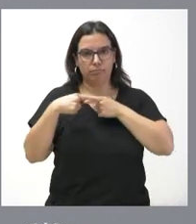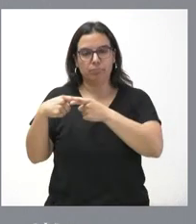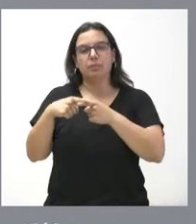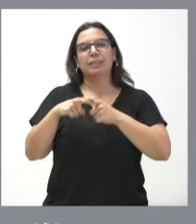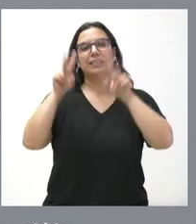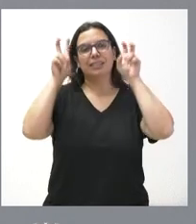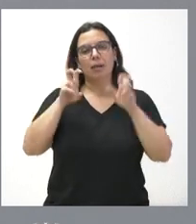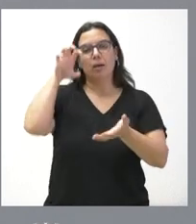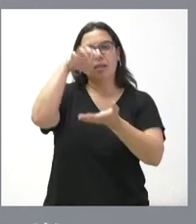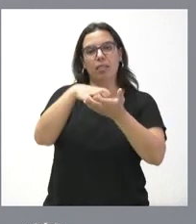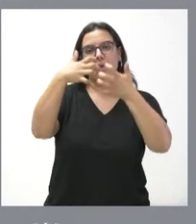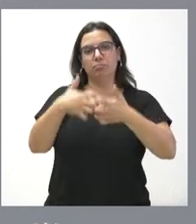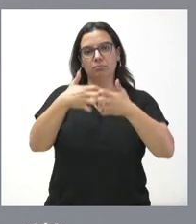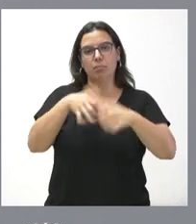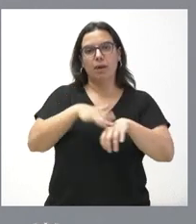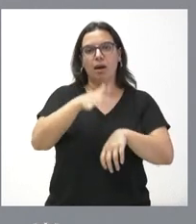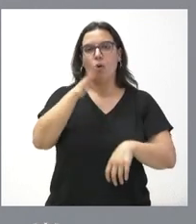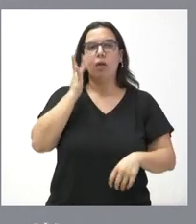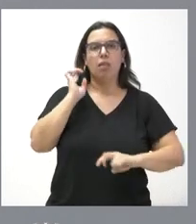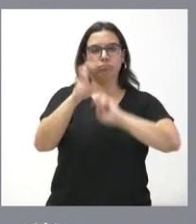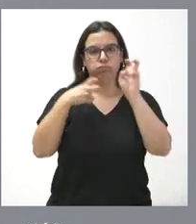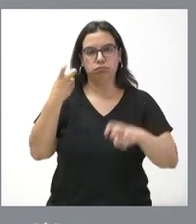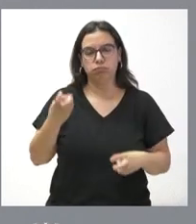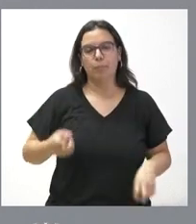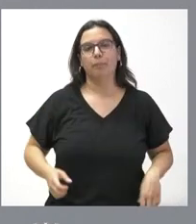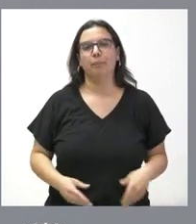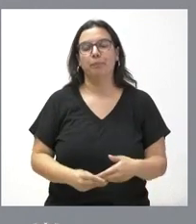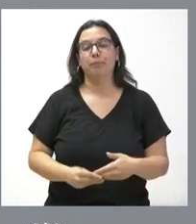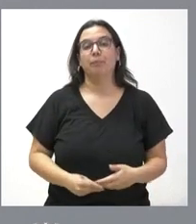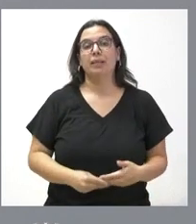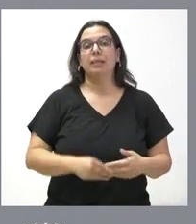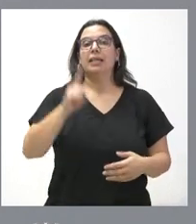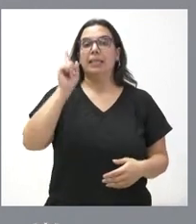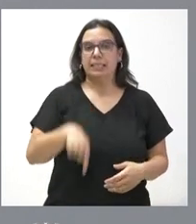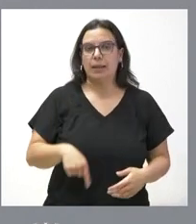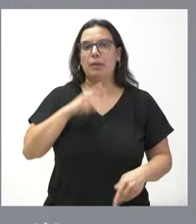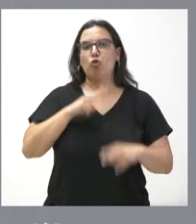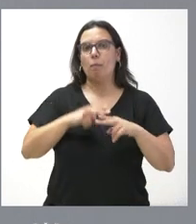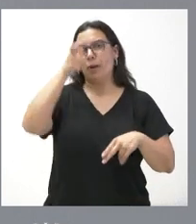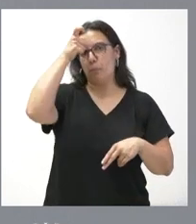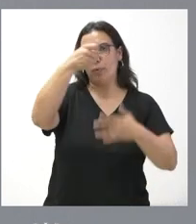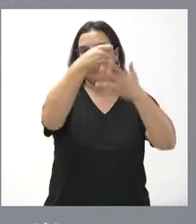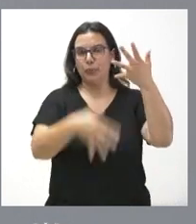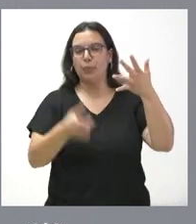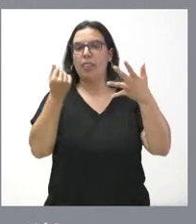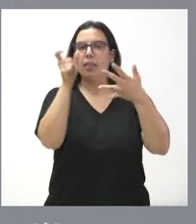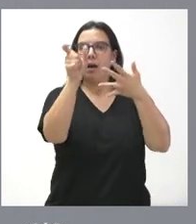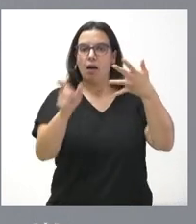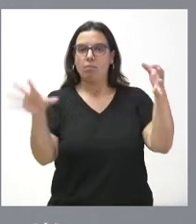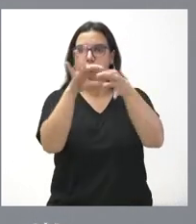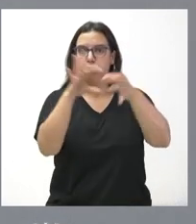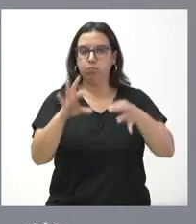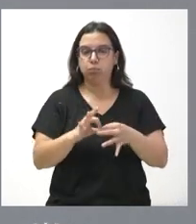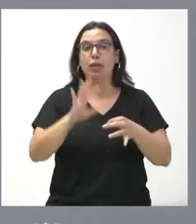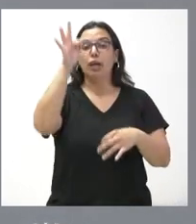materia de depuración de agua en estos municipios de ámbito intermedio. Tienen ustedes la relación completa de estos municipios, el importe de las actuaciones, hasta sumar